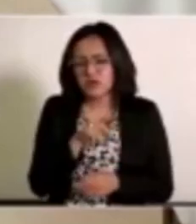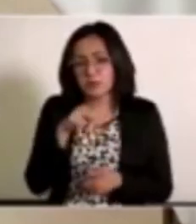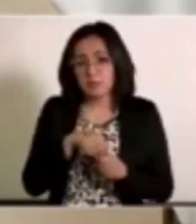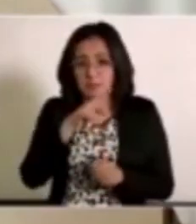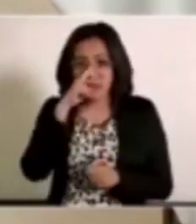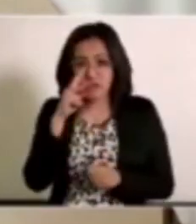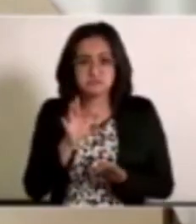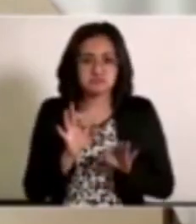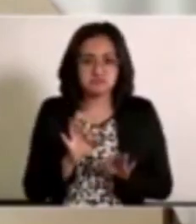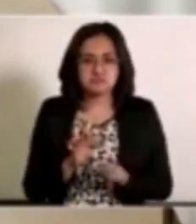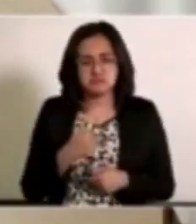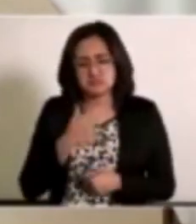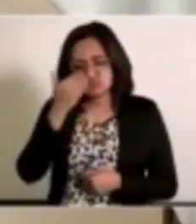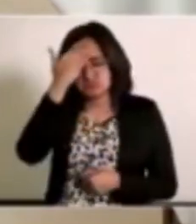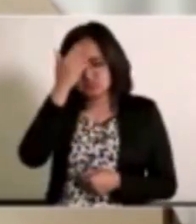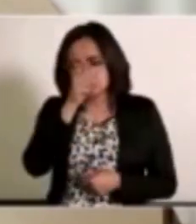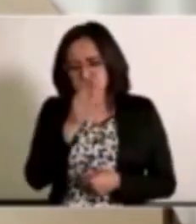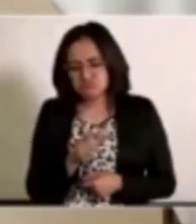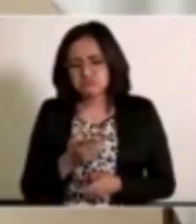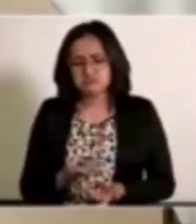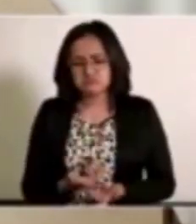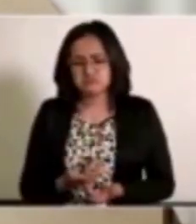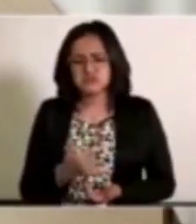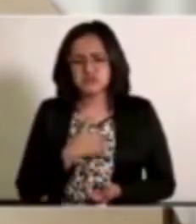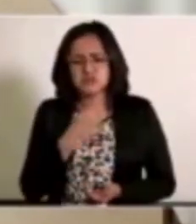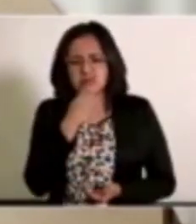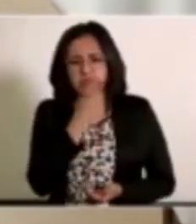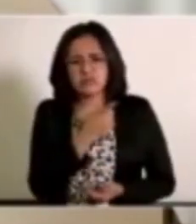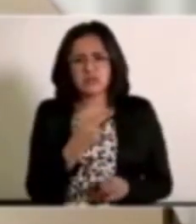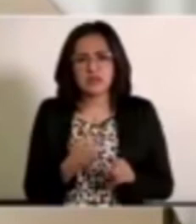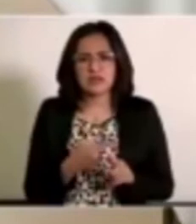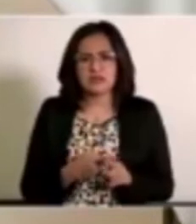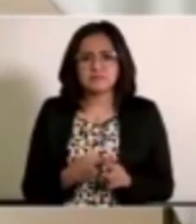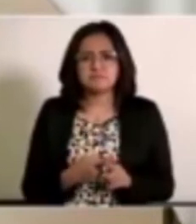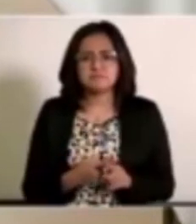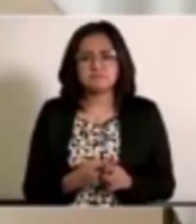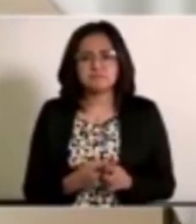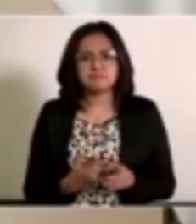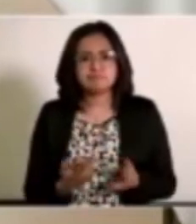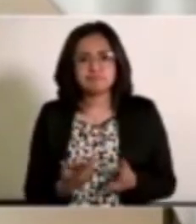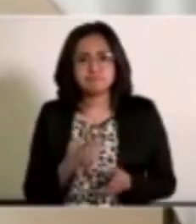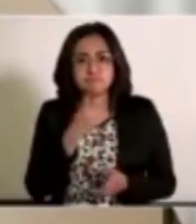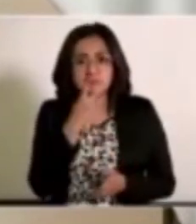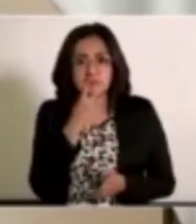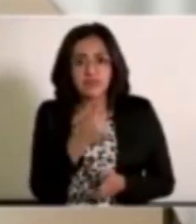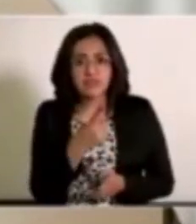Decirles que ese reportaje que dice